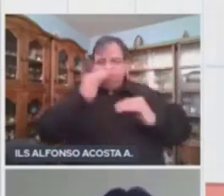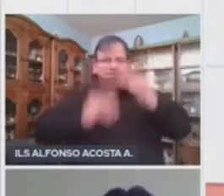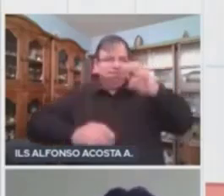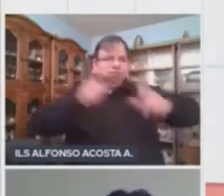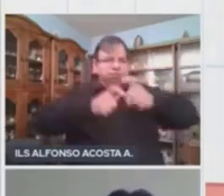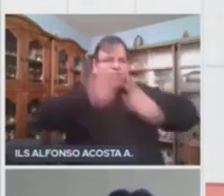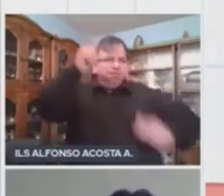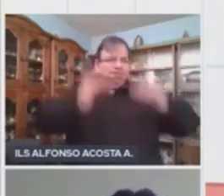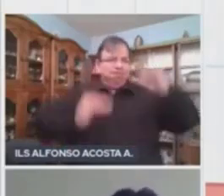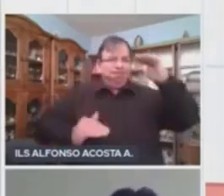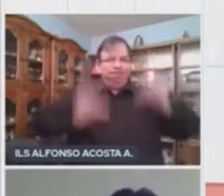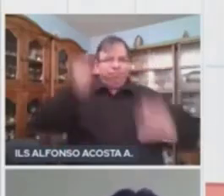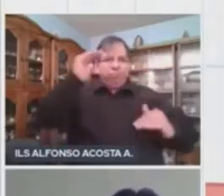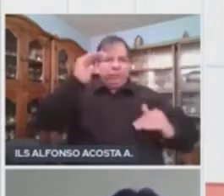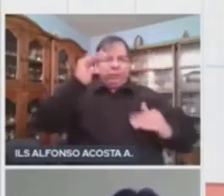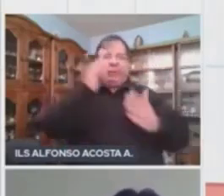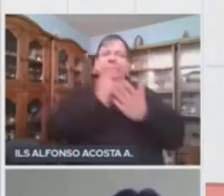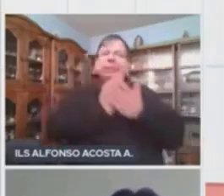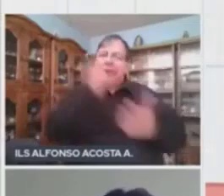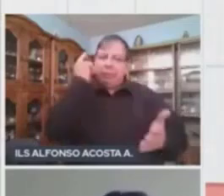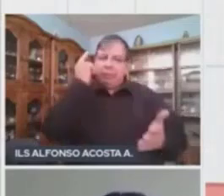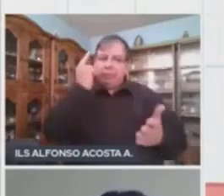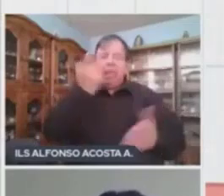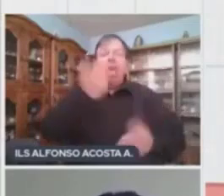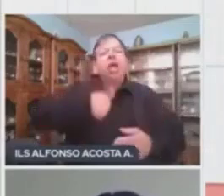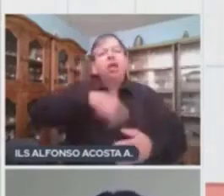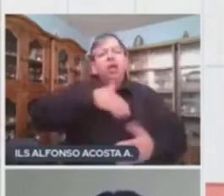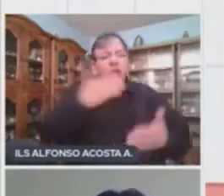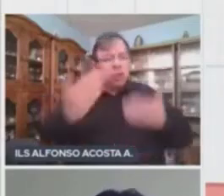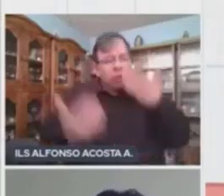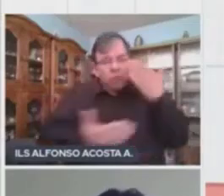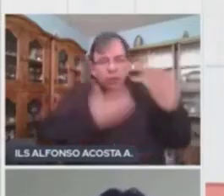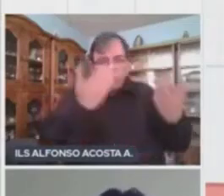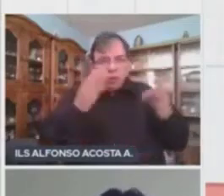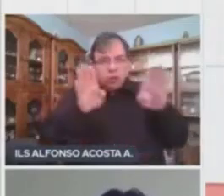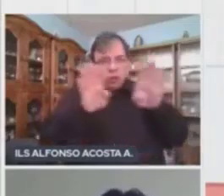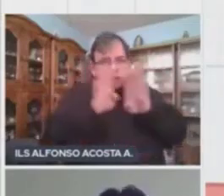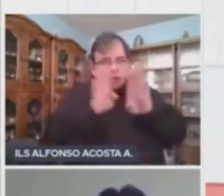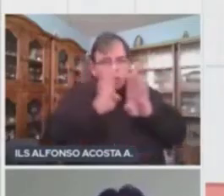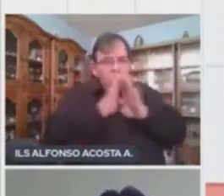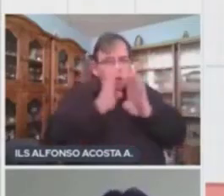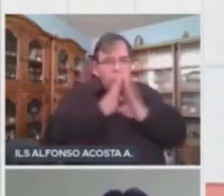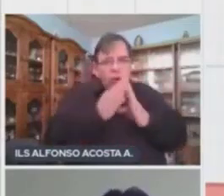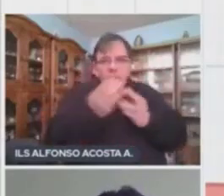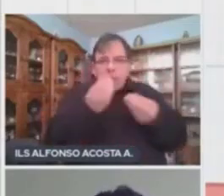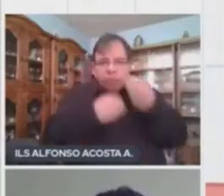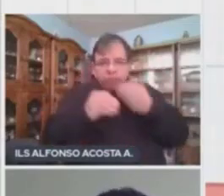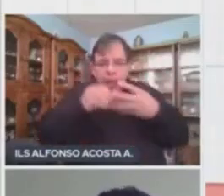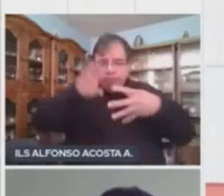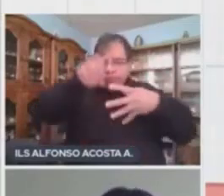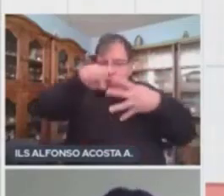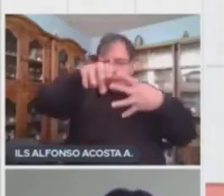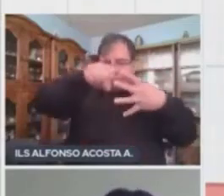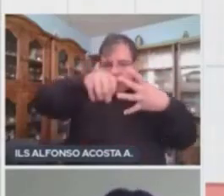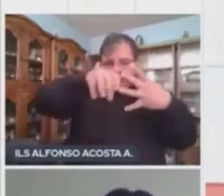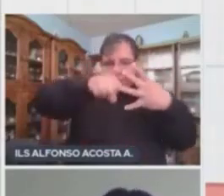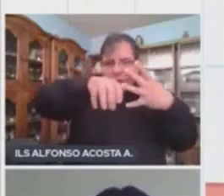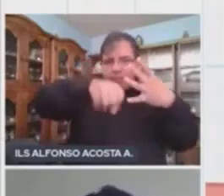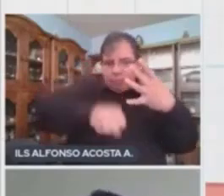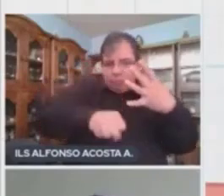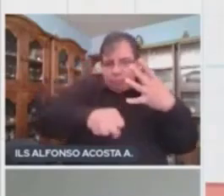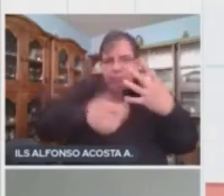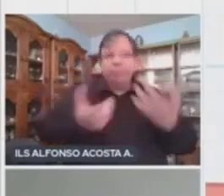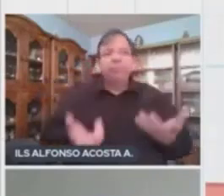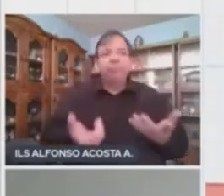Es por esto que nosotros estudiamos la alimentación de los seres vivos de esta forma. Ahora, yo creo que con la explicación